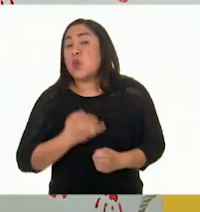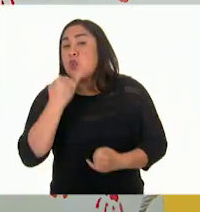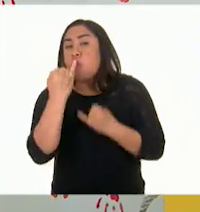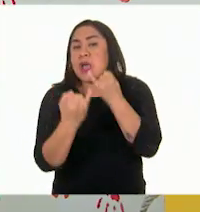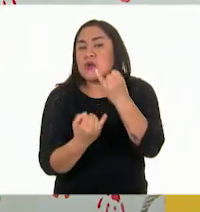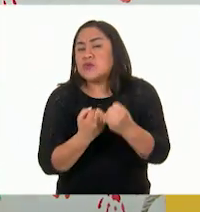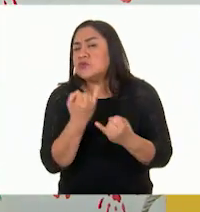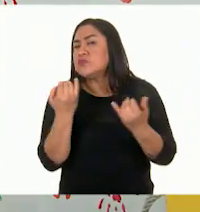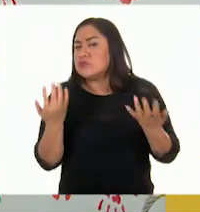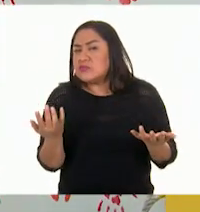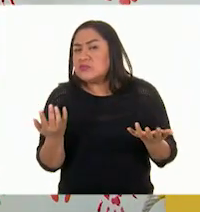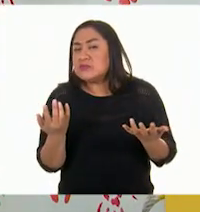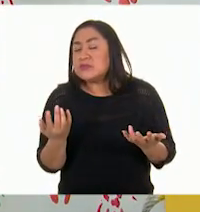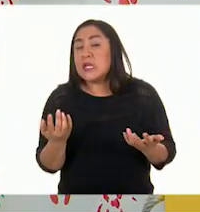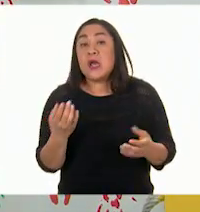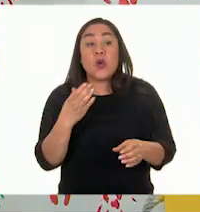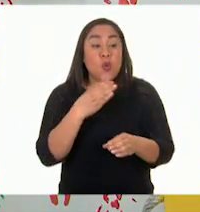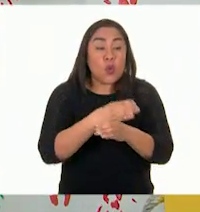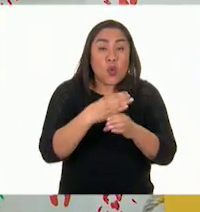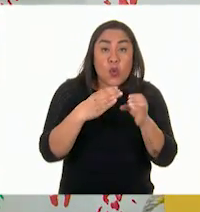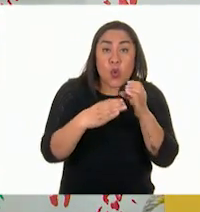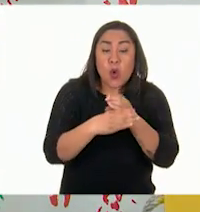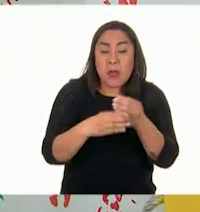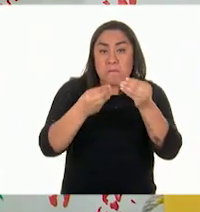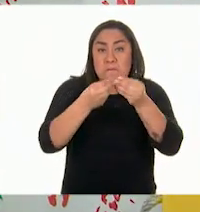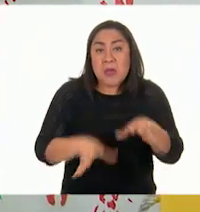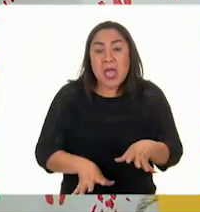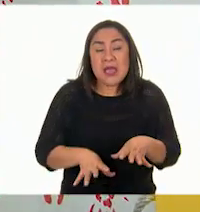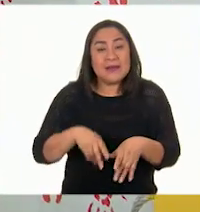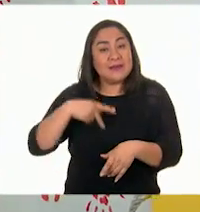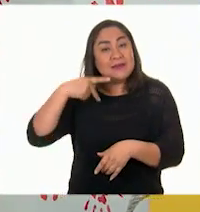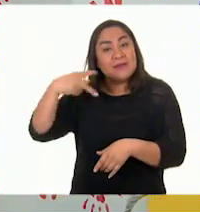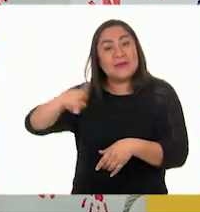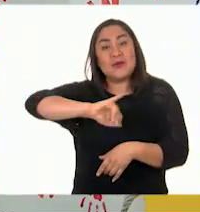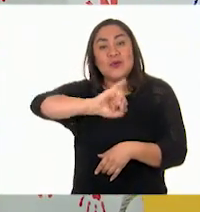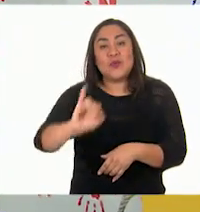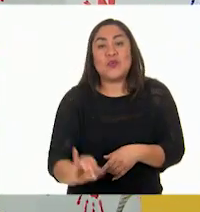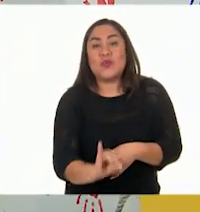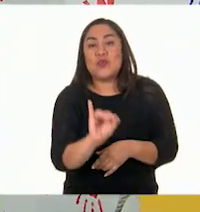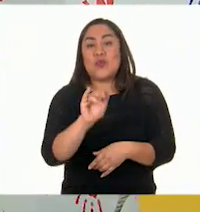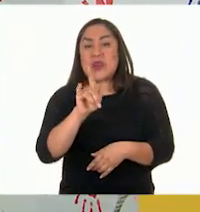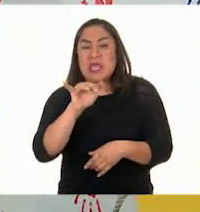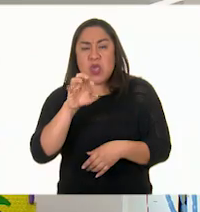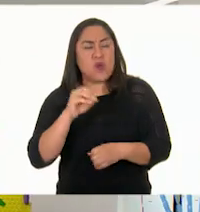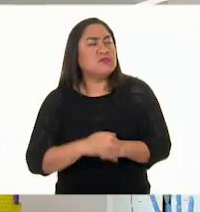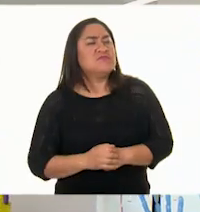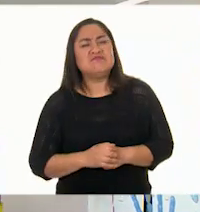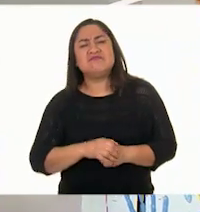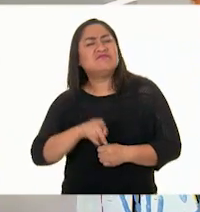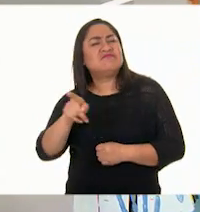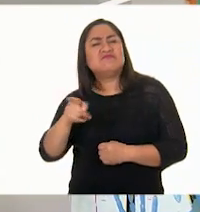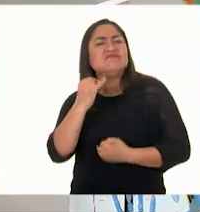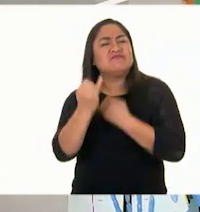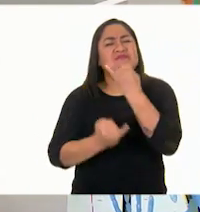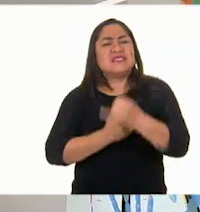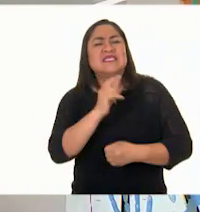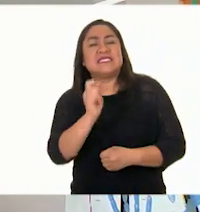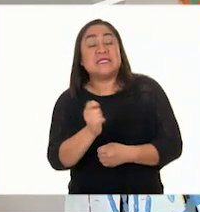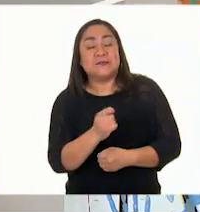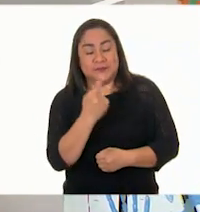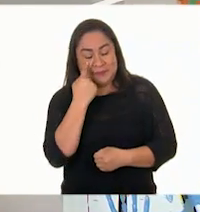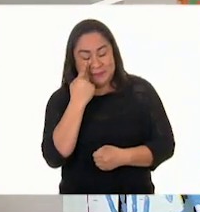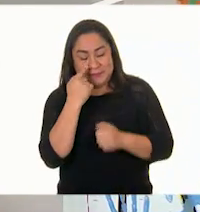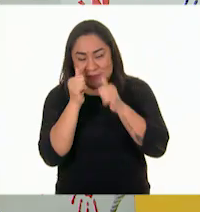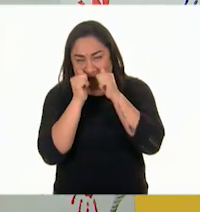Las Cosas Perdidas de Julio. Las Cosas Perdidas de Julio. ¿Y en qué consiste el juego? Pongan mucha atención,